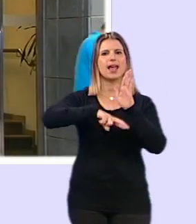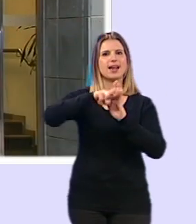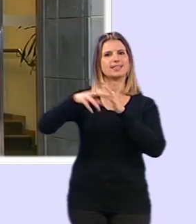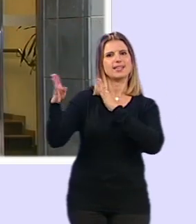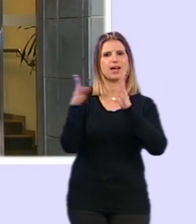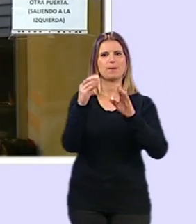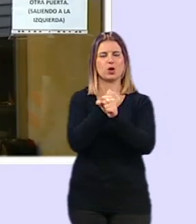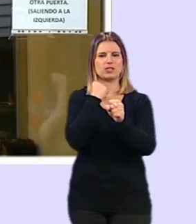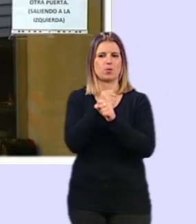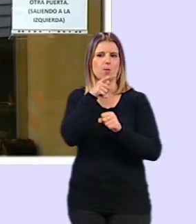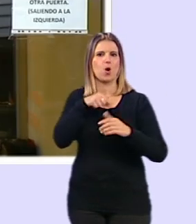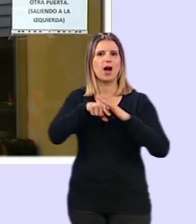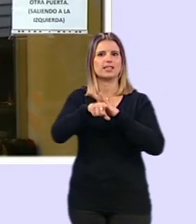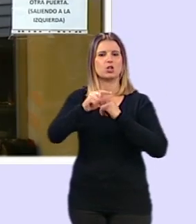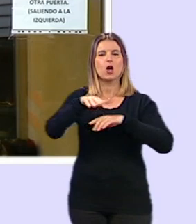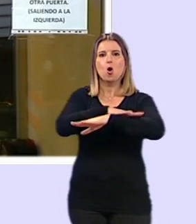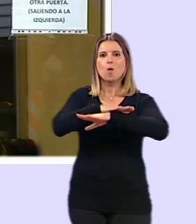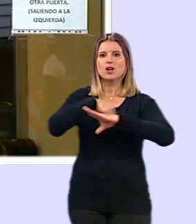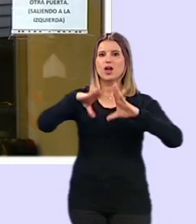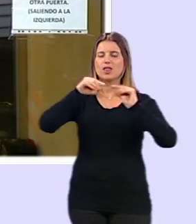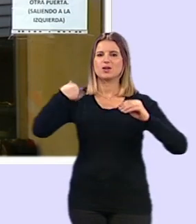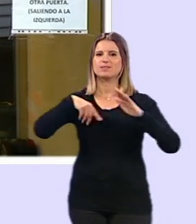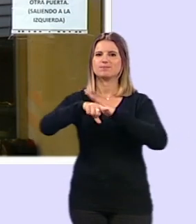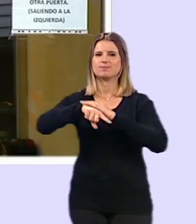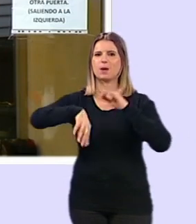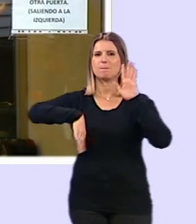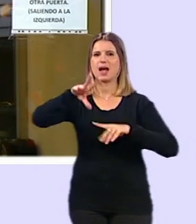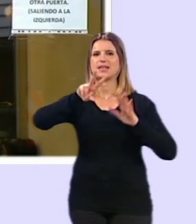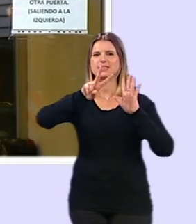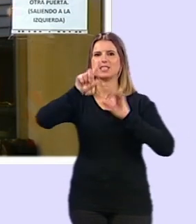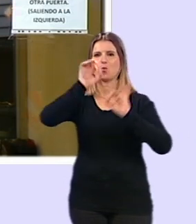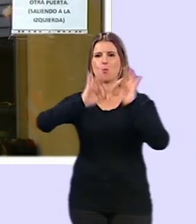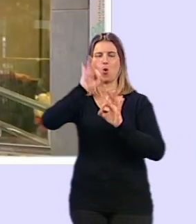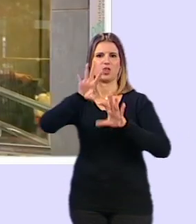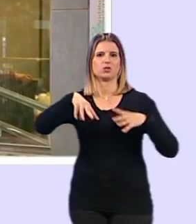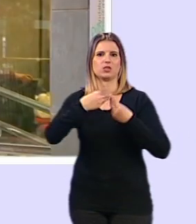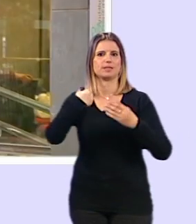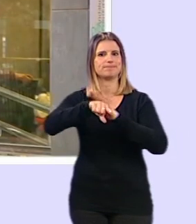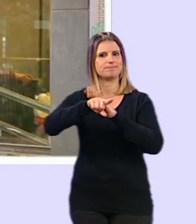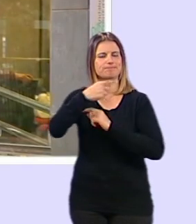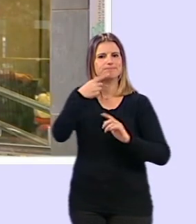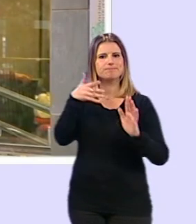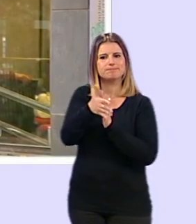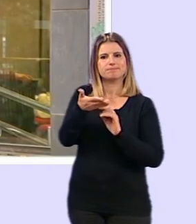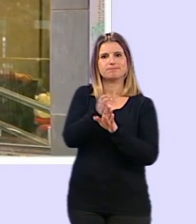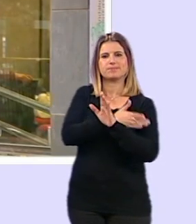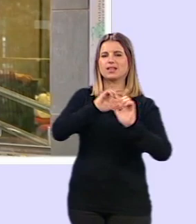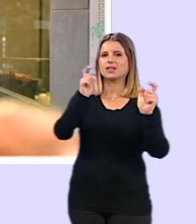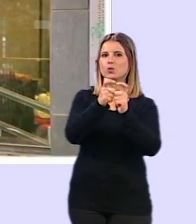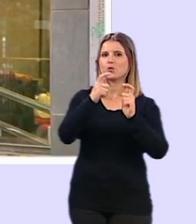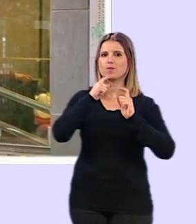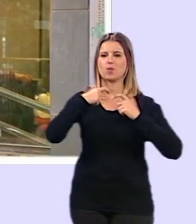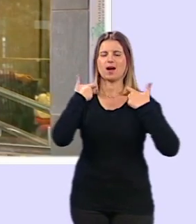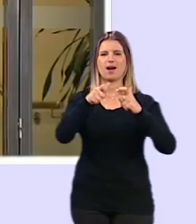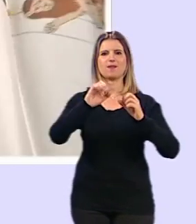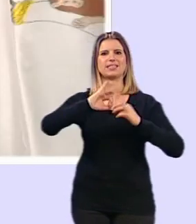gestionados por el gobierno andaluz, de los que ya se han tramitado más del 71% de estos. Así lo ha explicado tras la reunión del Gabinete de Crisis,